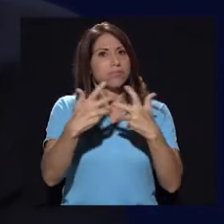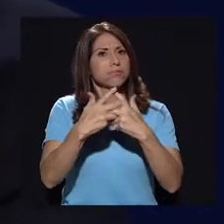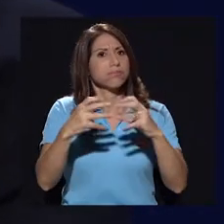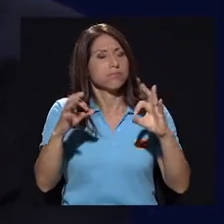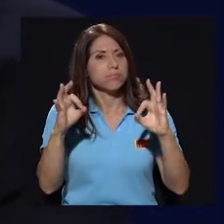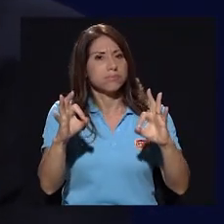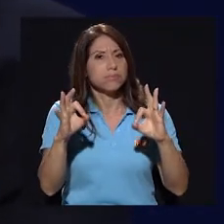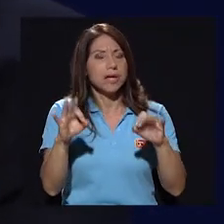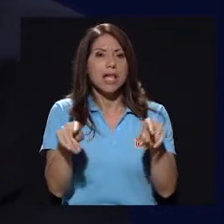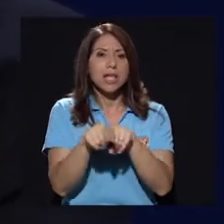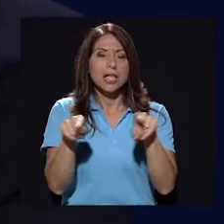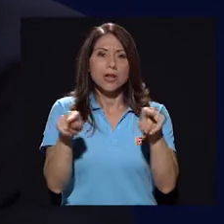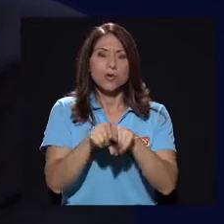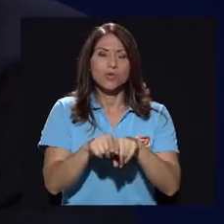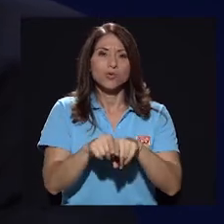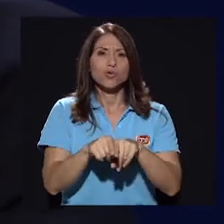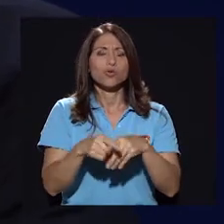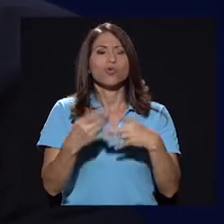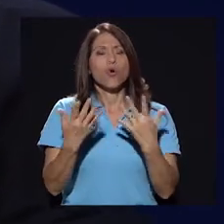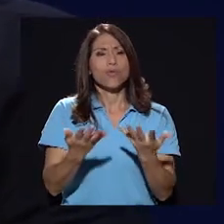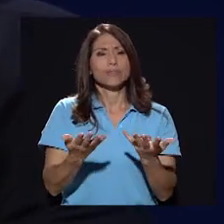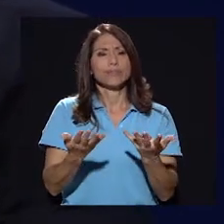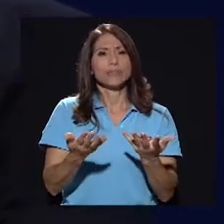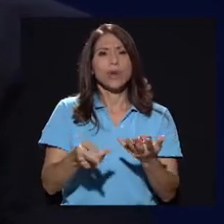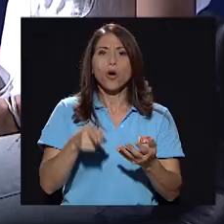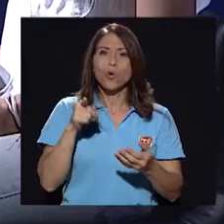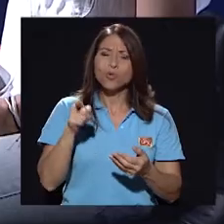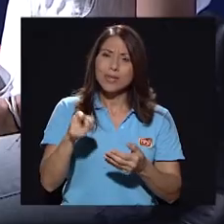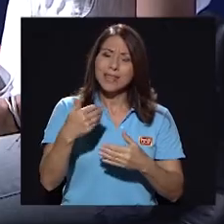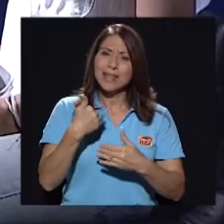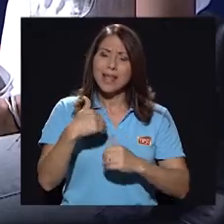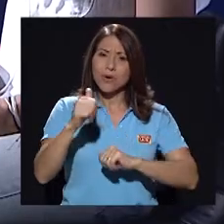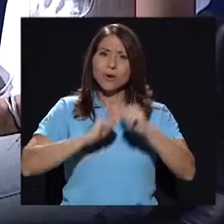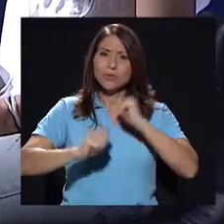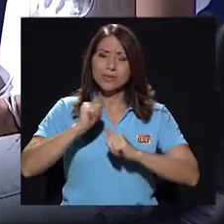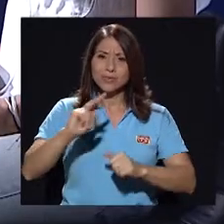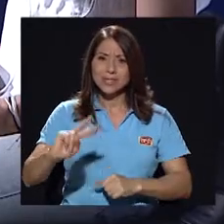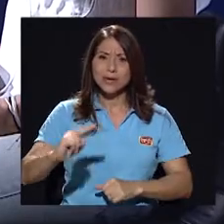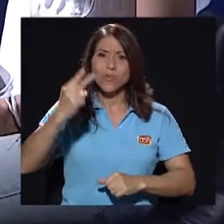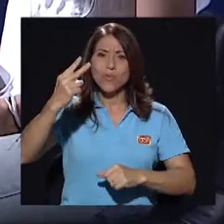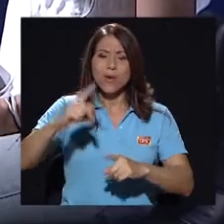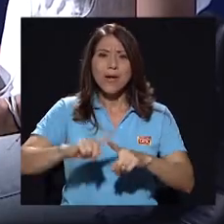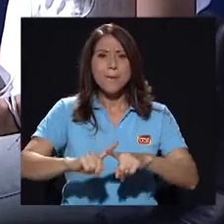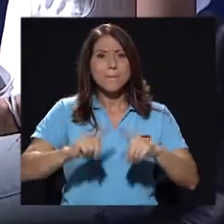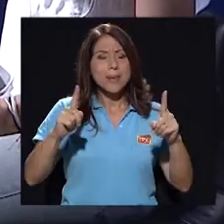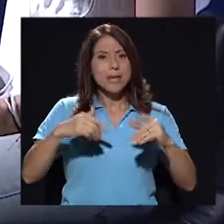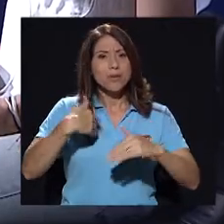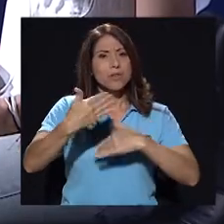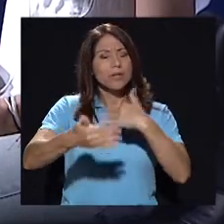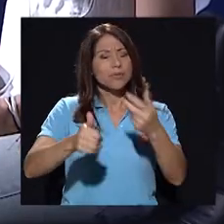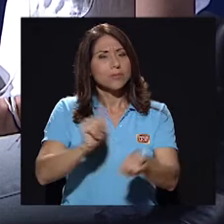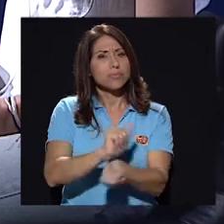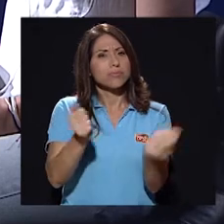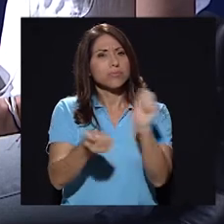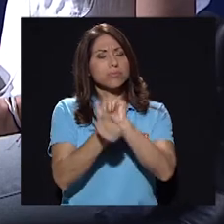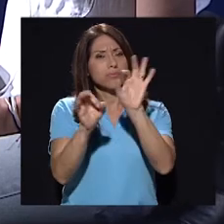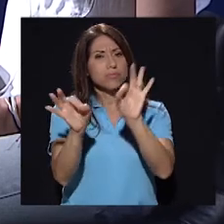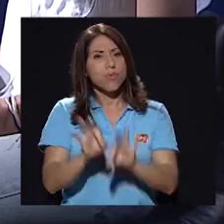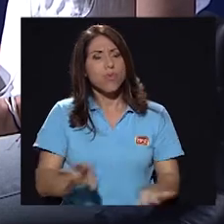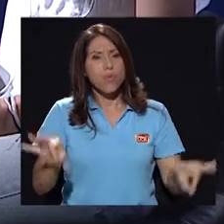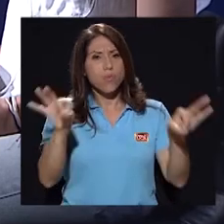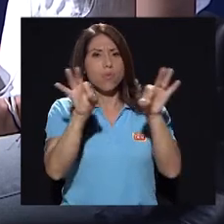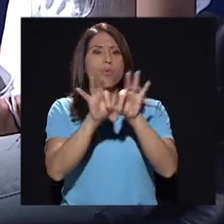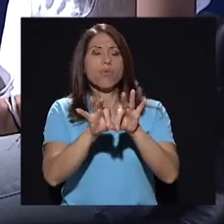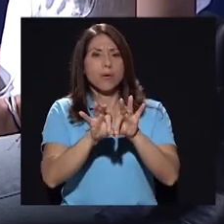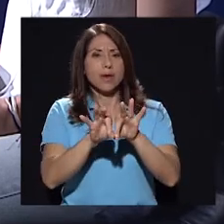¿verdad? Incluso el personaje tuyo era un personaje secundario, pero que se convirtió como en muy importante,